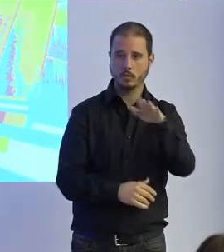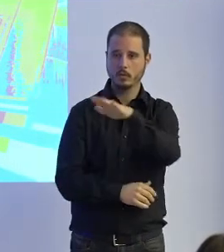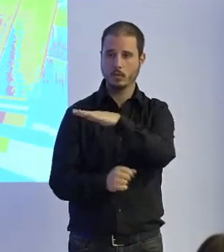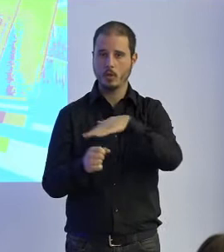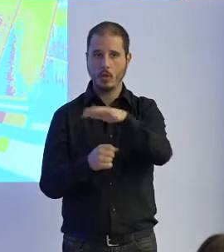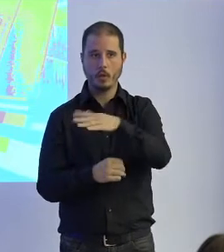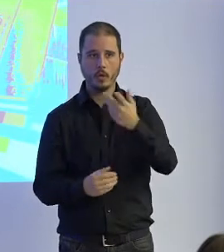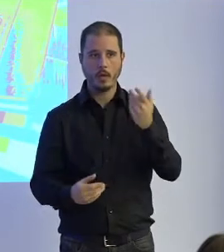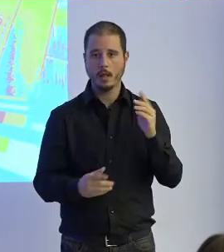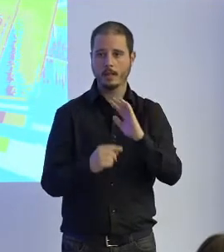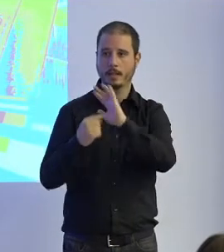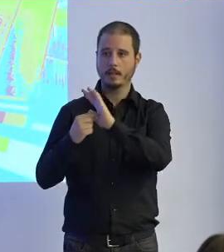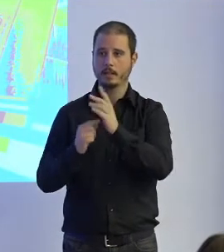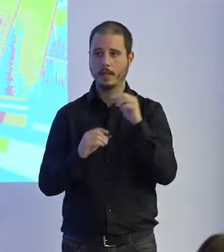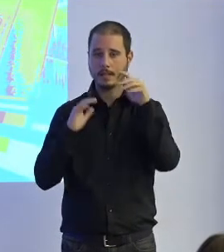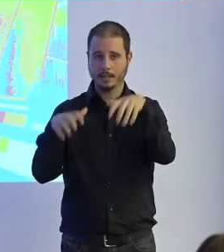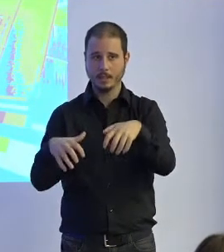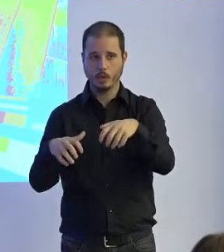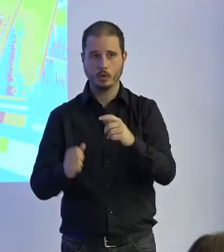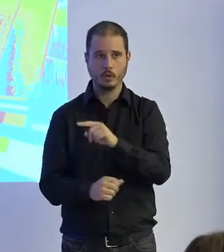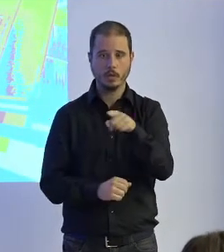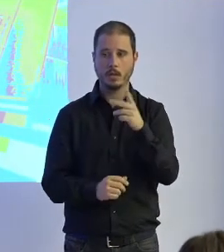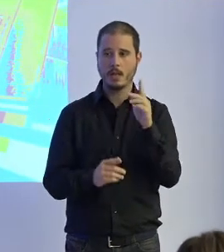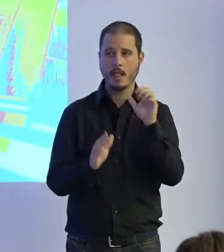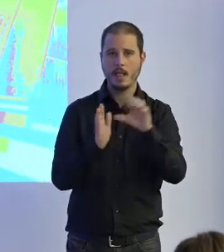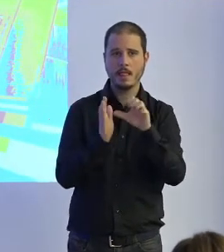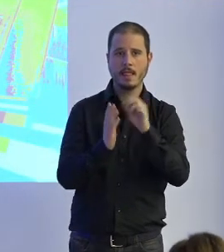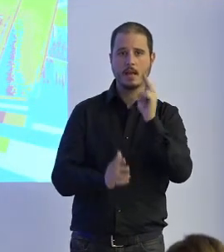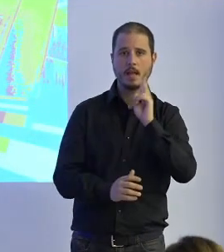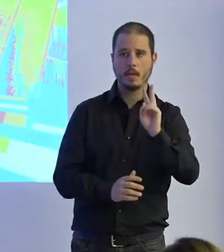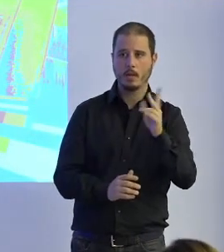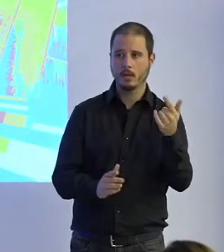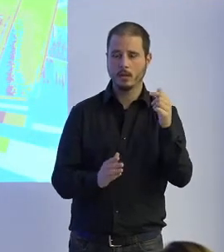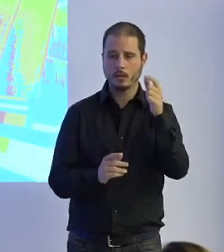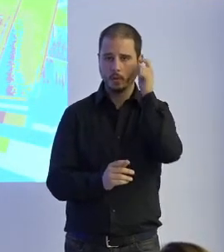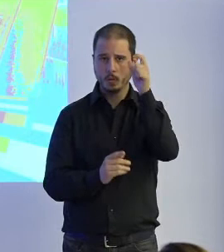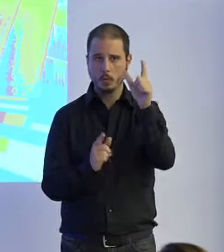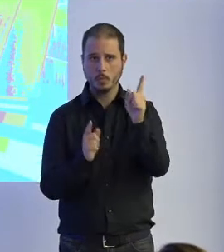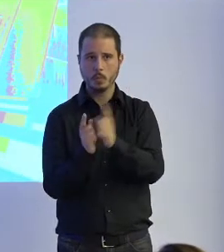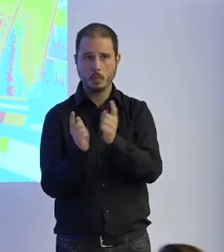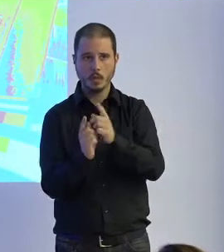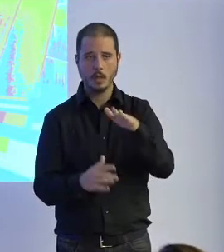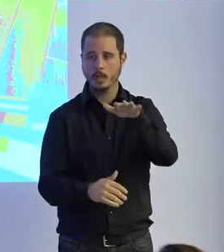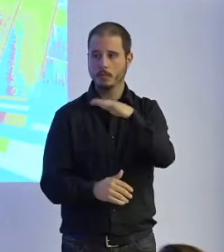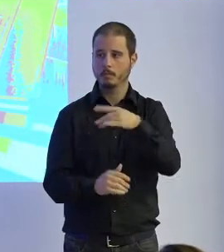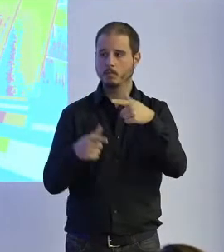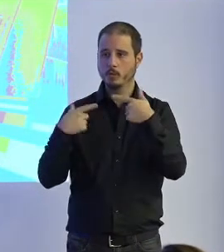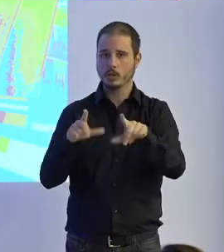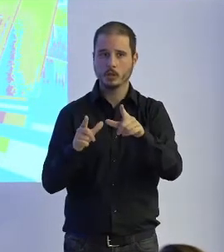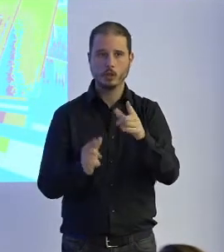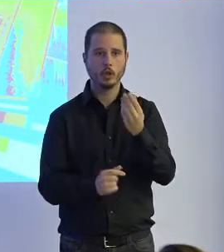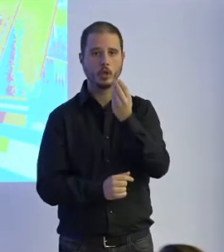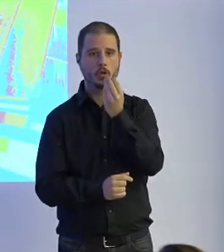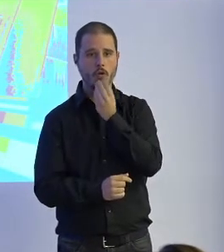Castilla y León cerca de Valladolid en Boecillo y nosotros claro es un sector agroalimentario y